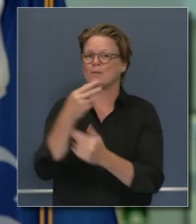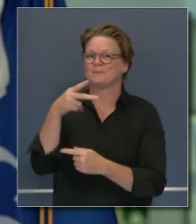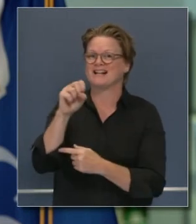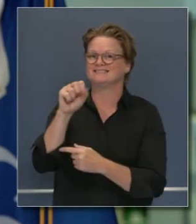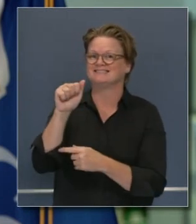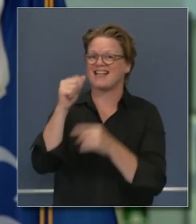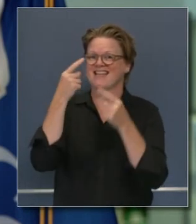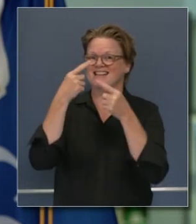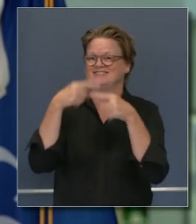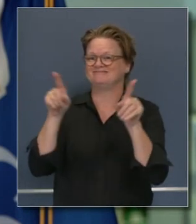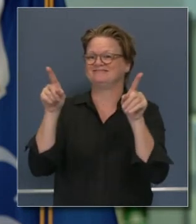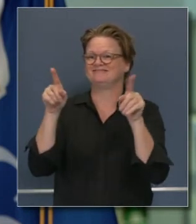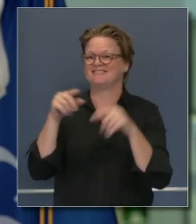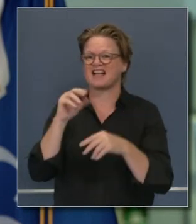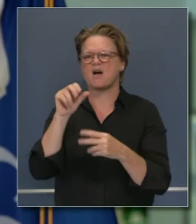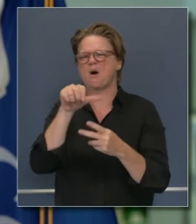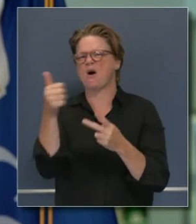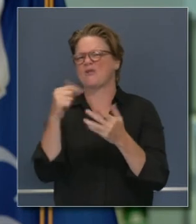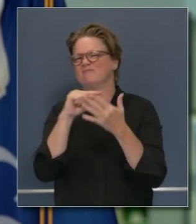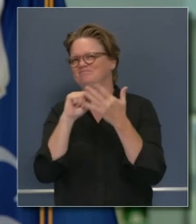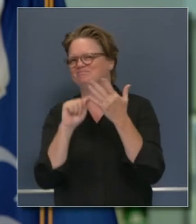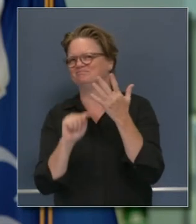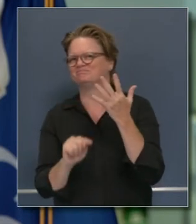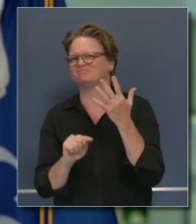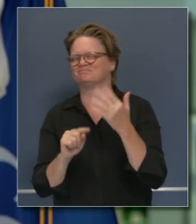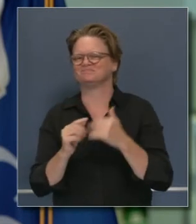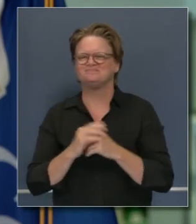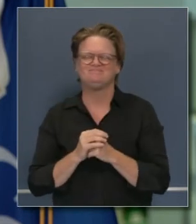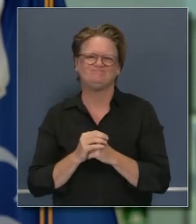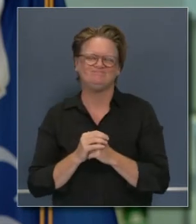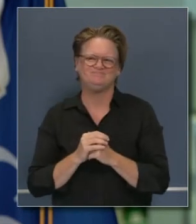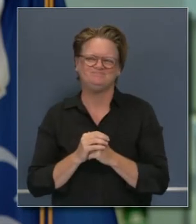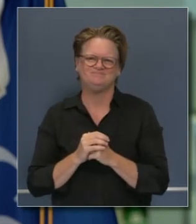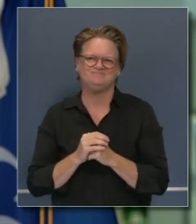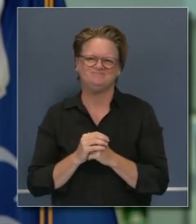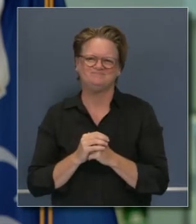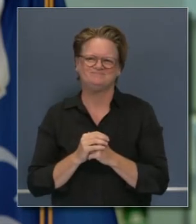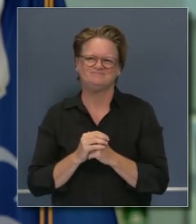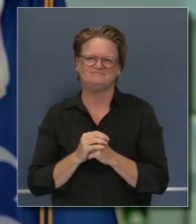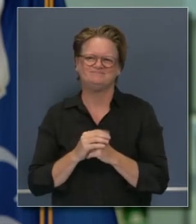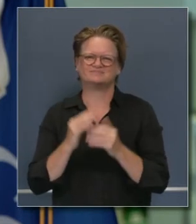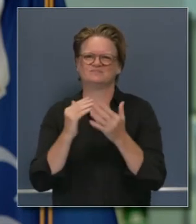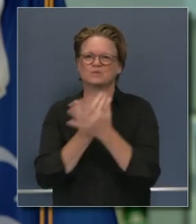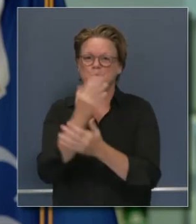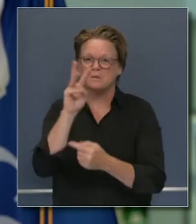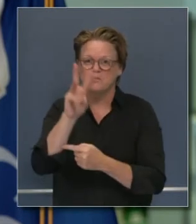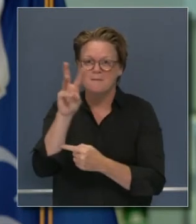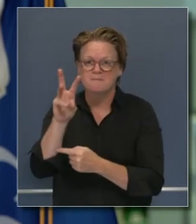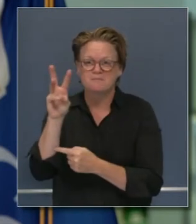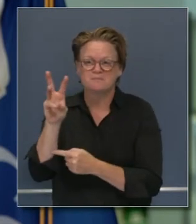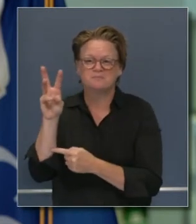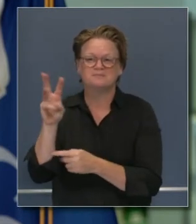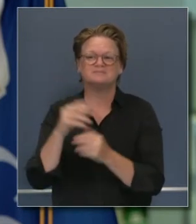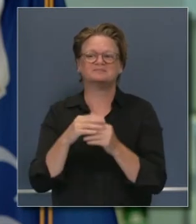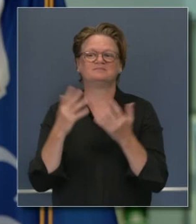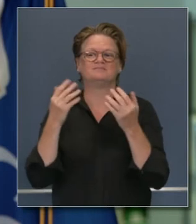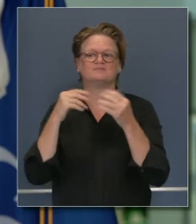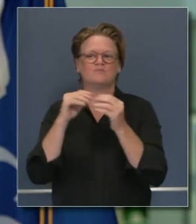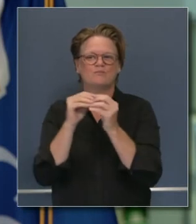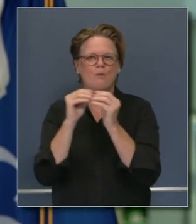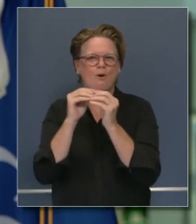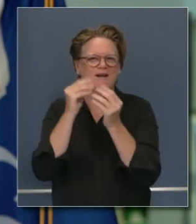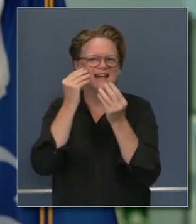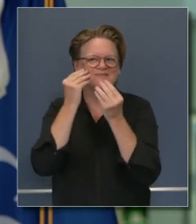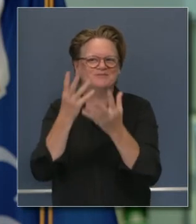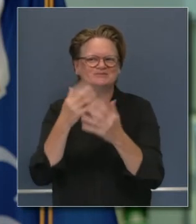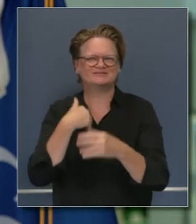tendremos anuncios de pasos también de anuncios de servicio público contactos para información en páginas web etcétera todo